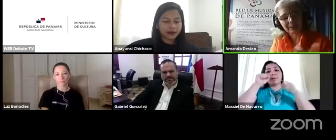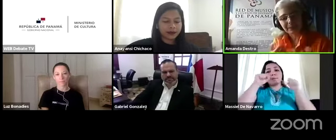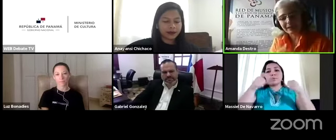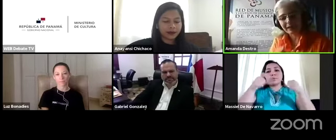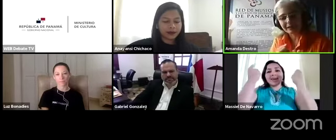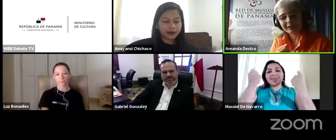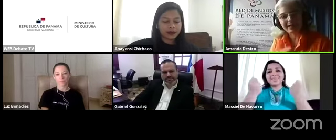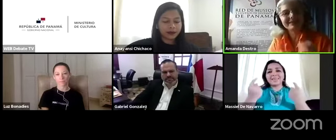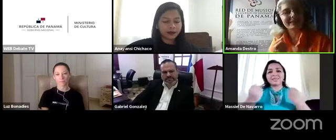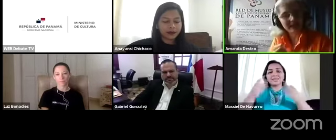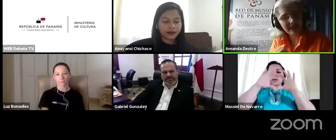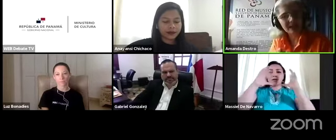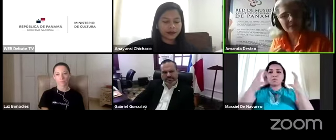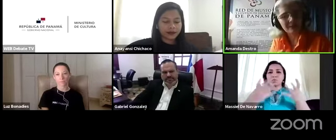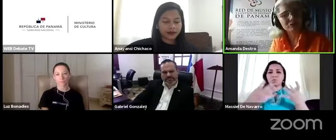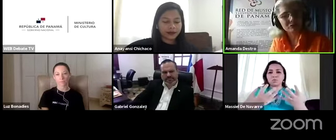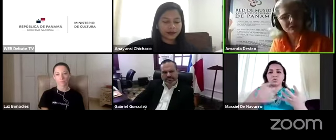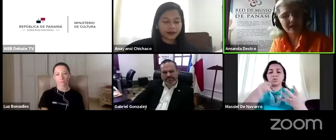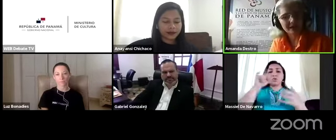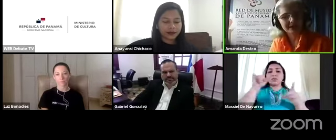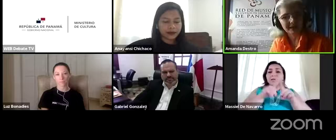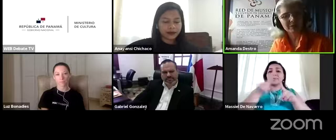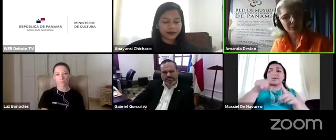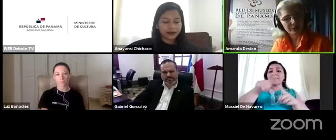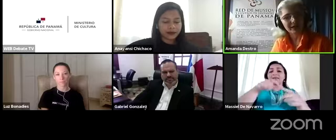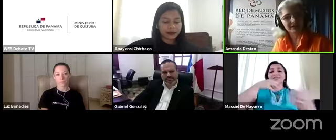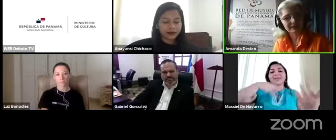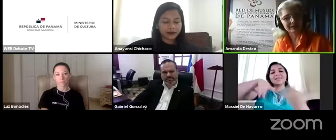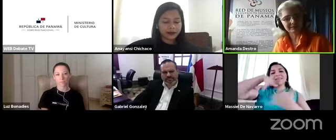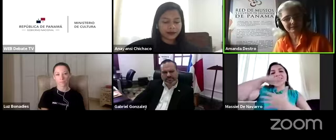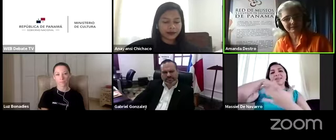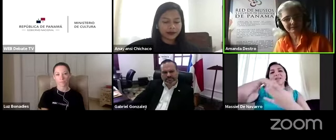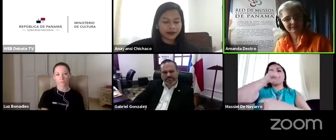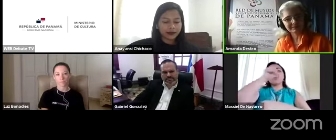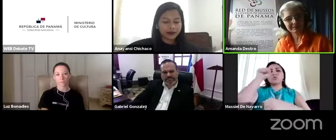ese intercambio social tan importante.